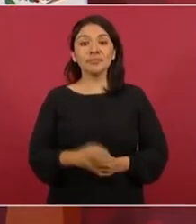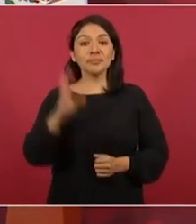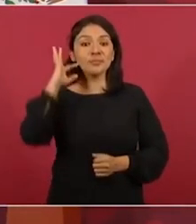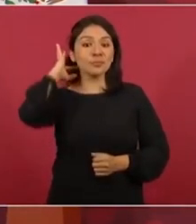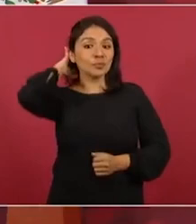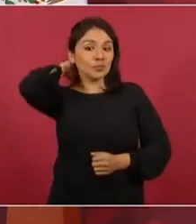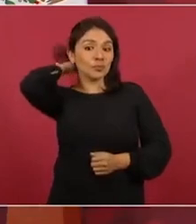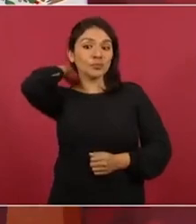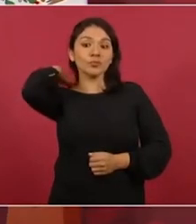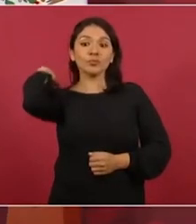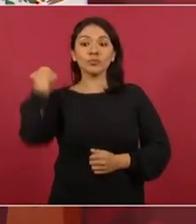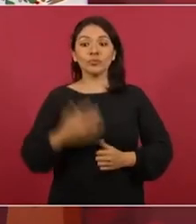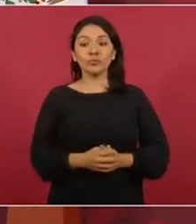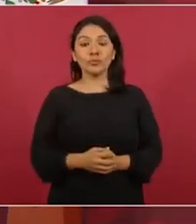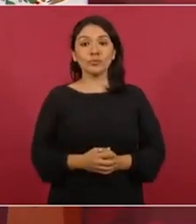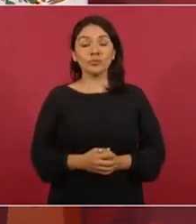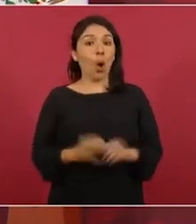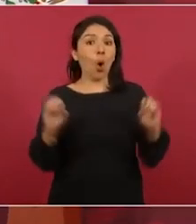¿No aclararon?